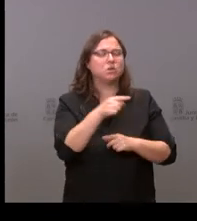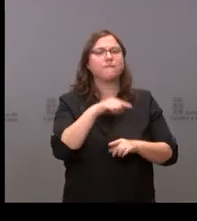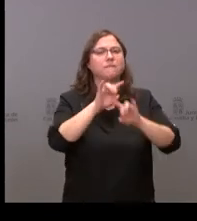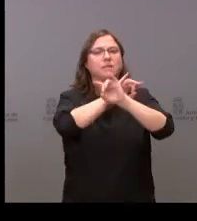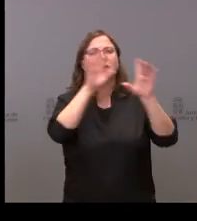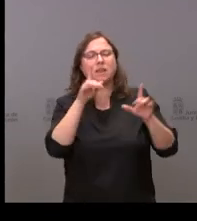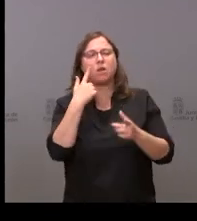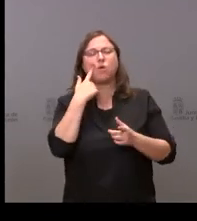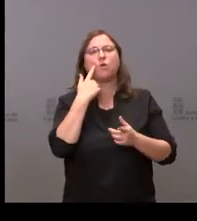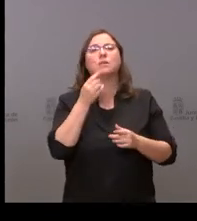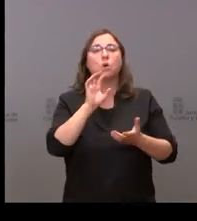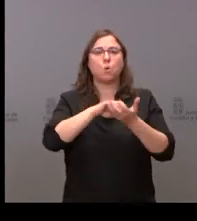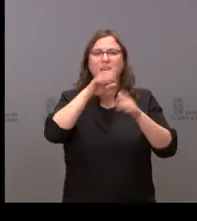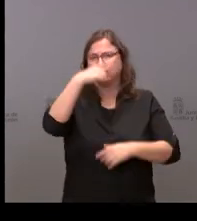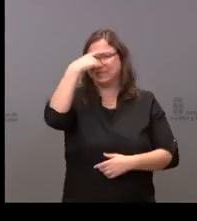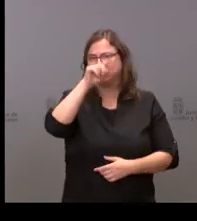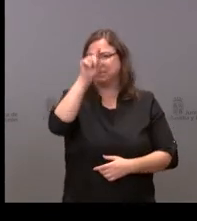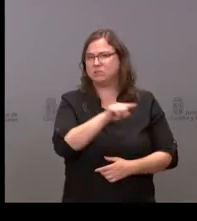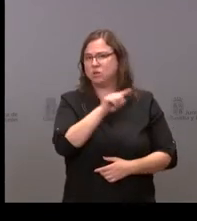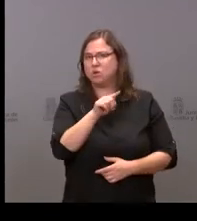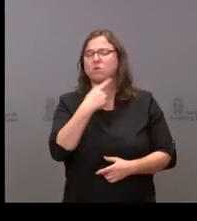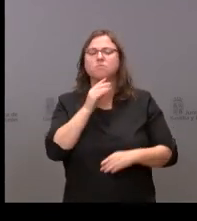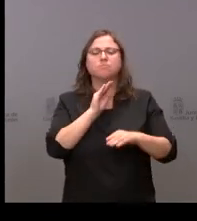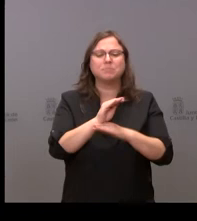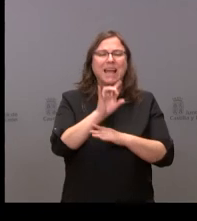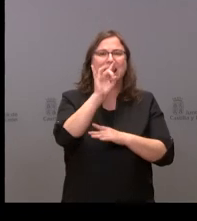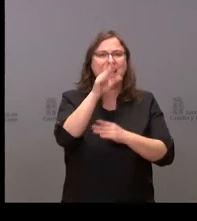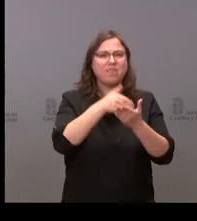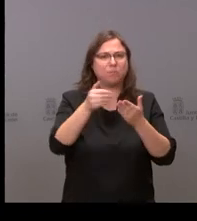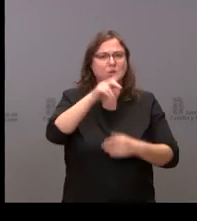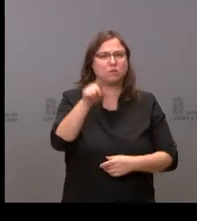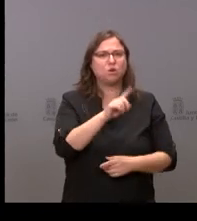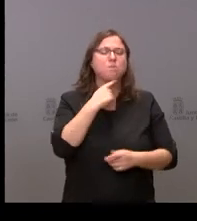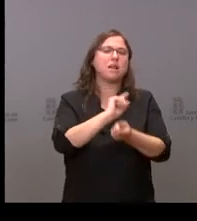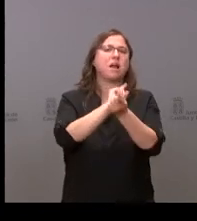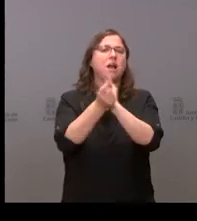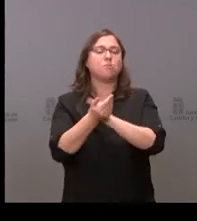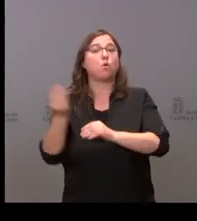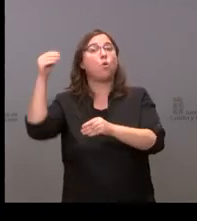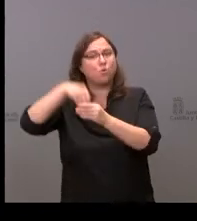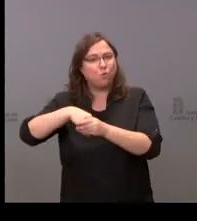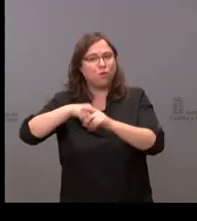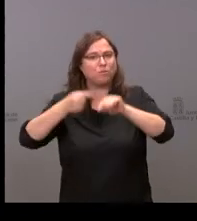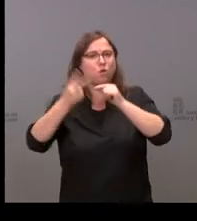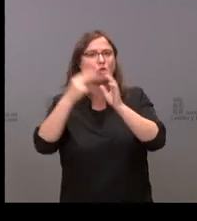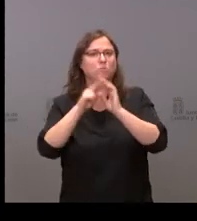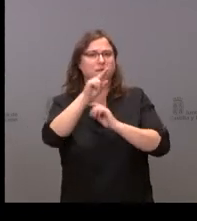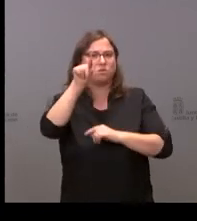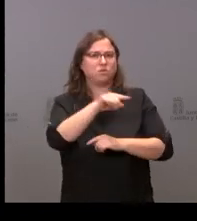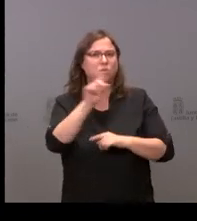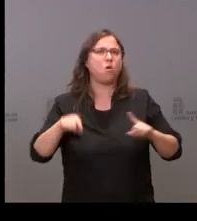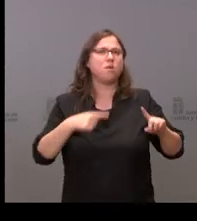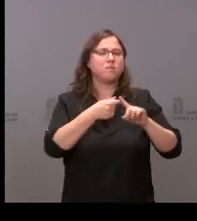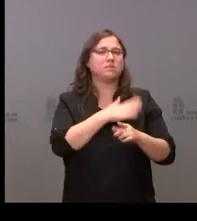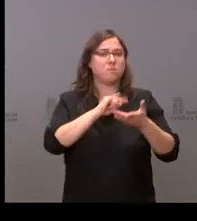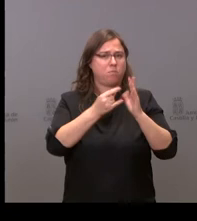la Junta de Castilleón ya a qué va a destinar esos 15 millones y si van a estar ya en el presupuesto de 2022 y por otro lado también al hilo de